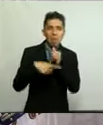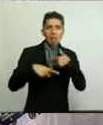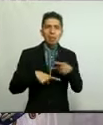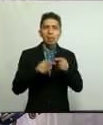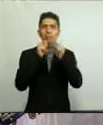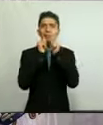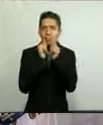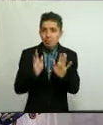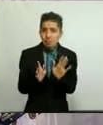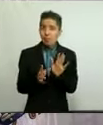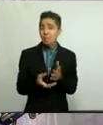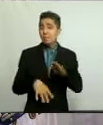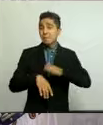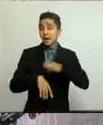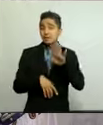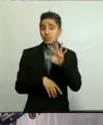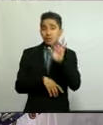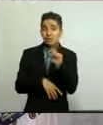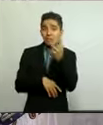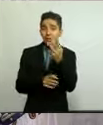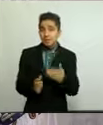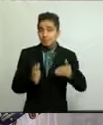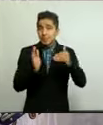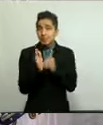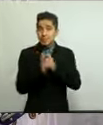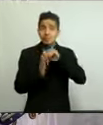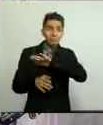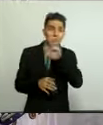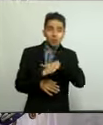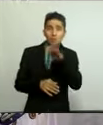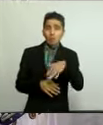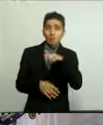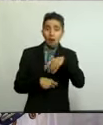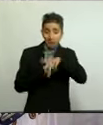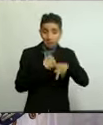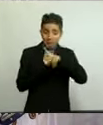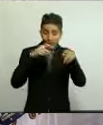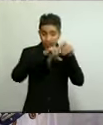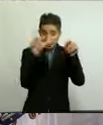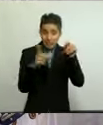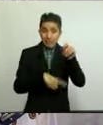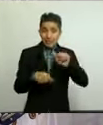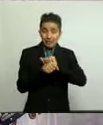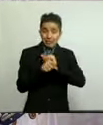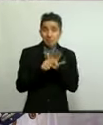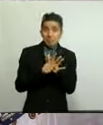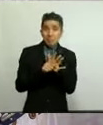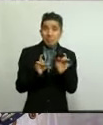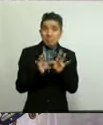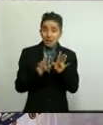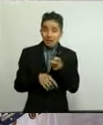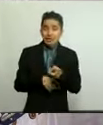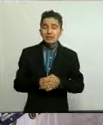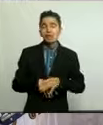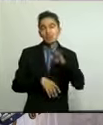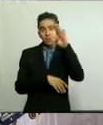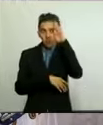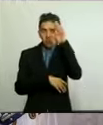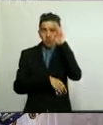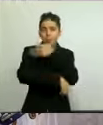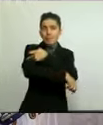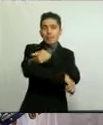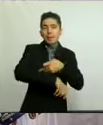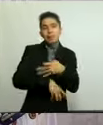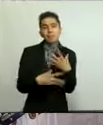a los más de 43 mil muertos en el país por coronavirus. Este número representa miles de